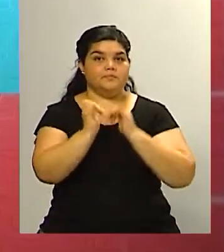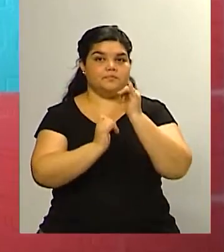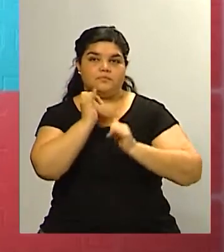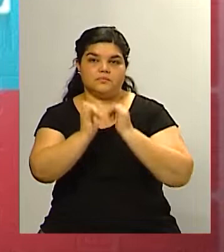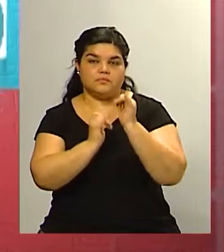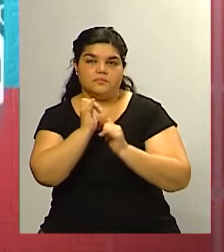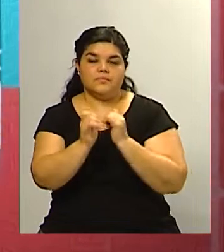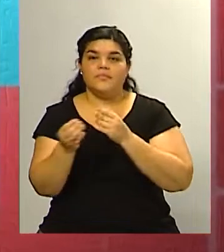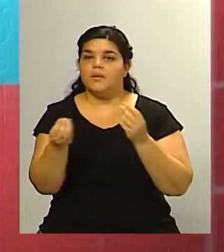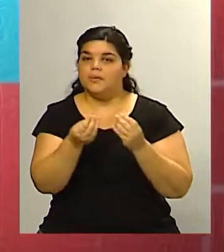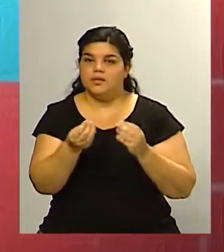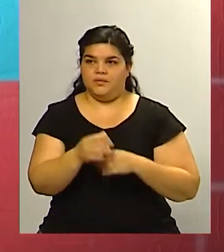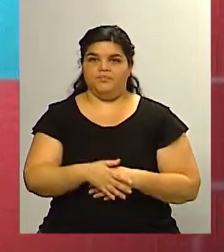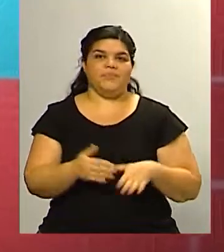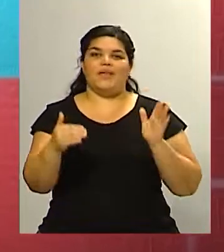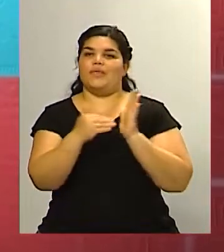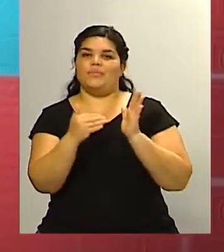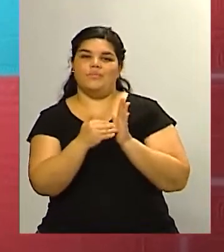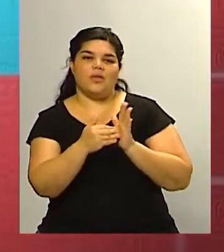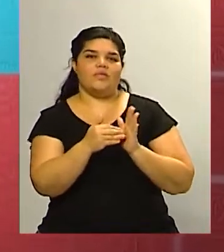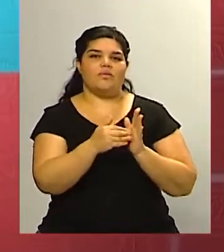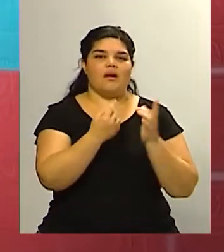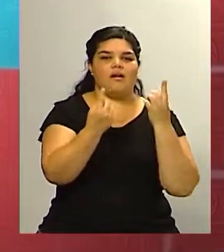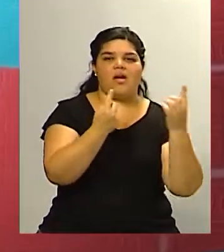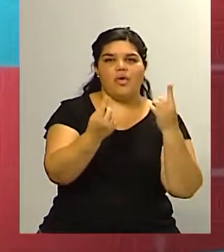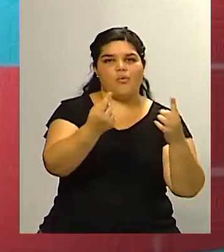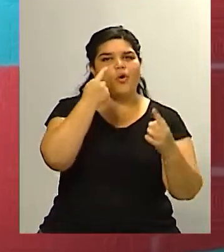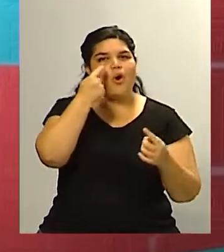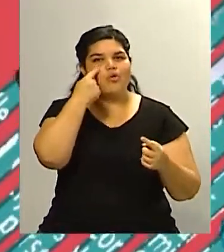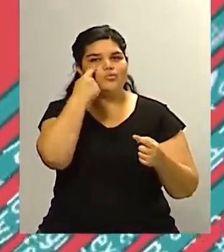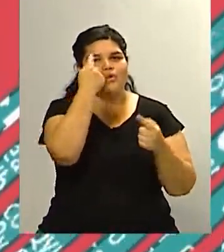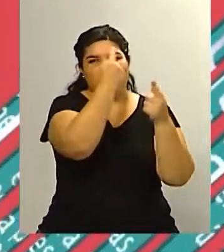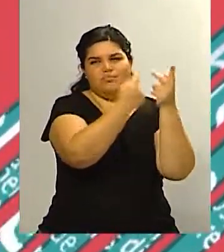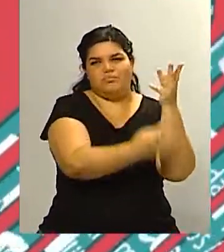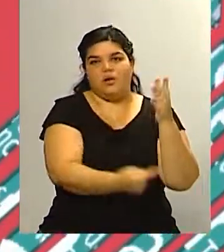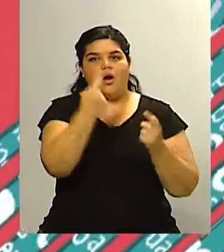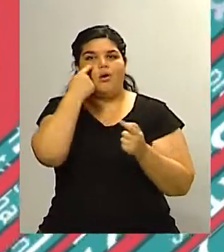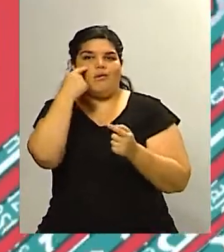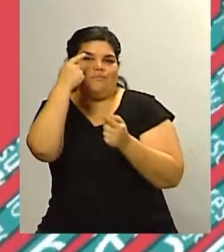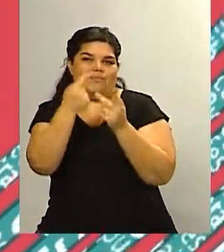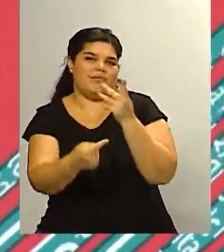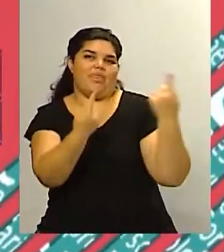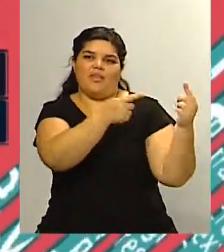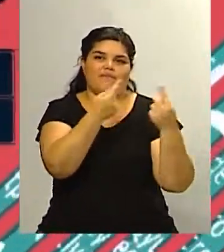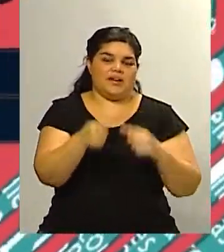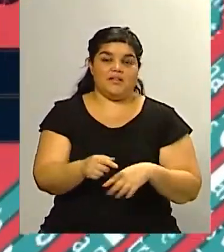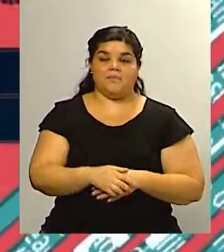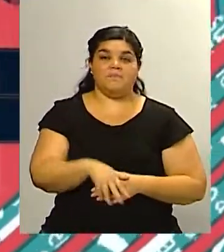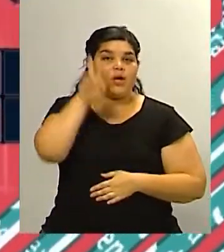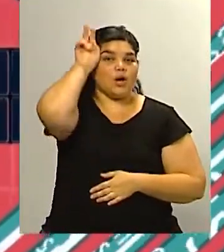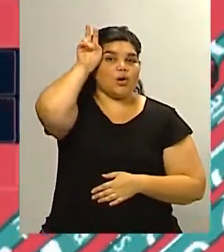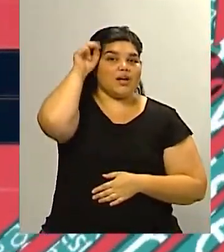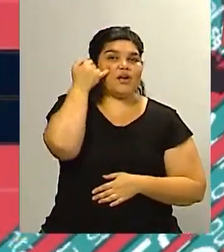con el nivel de conocimiento de cada una de las personas en segundo lugar obviamente Alfredo Cornejo ya ha sido